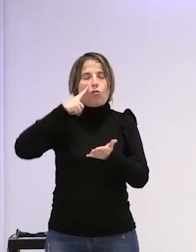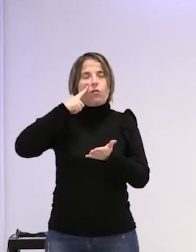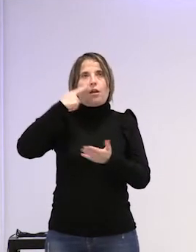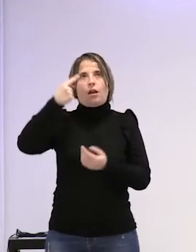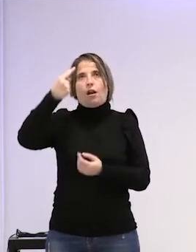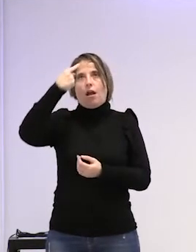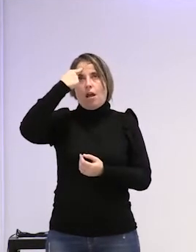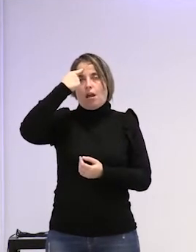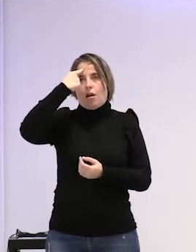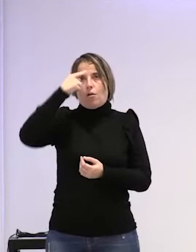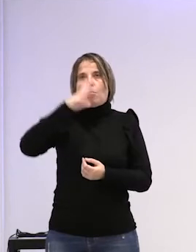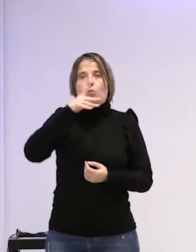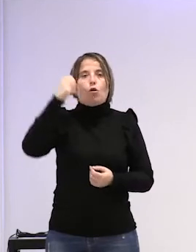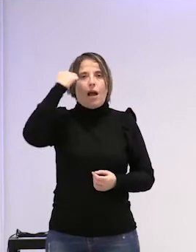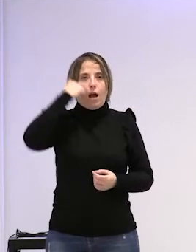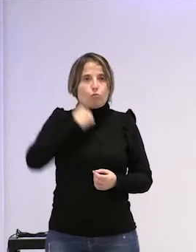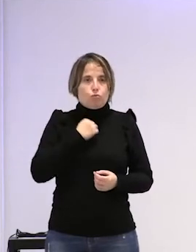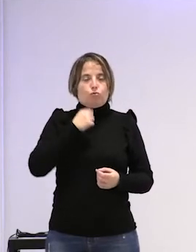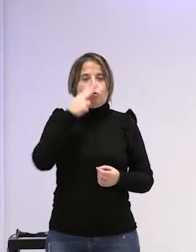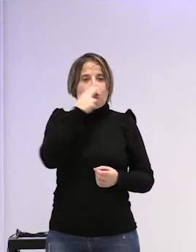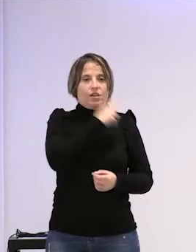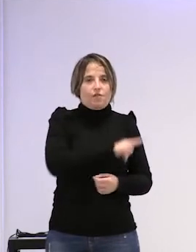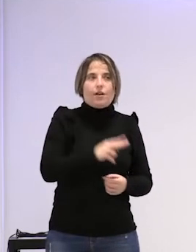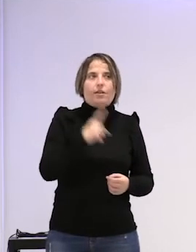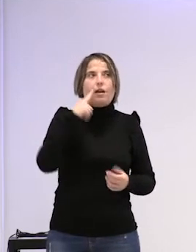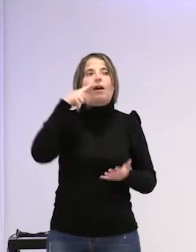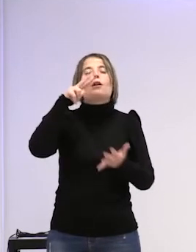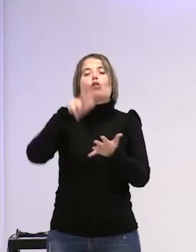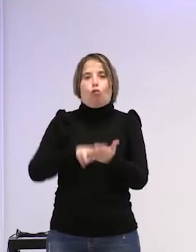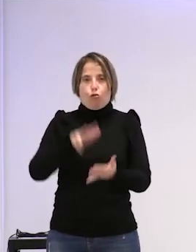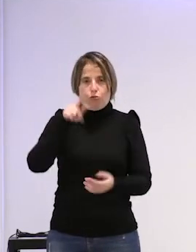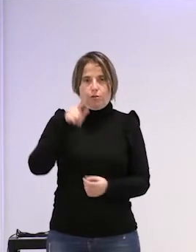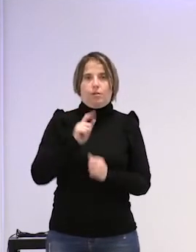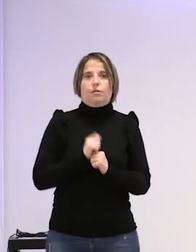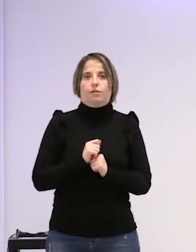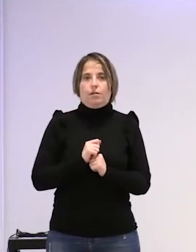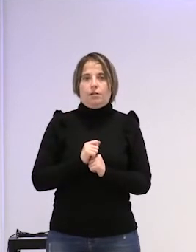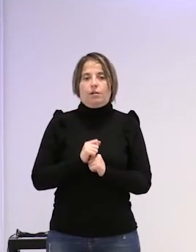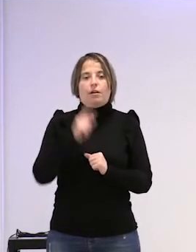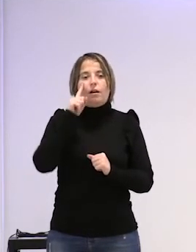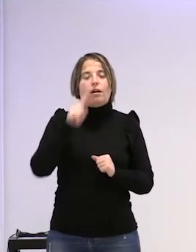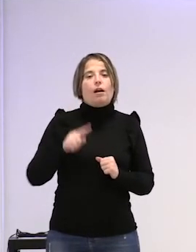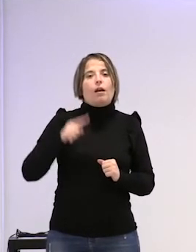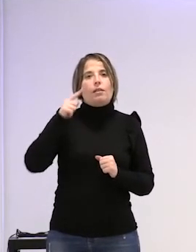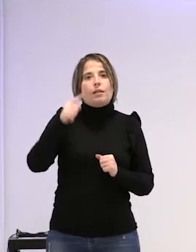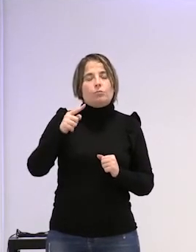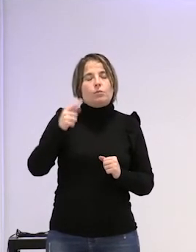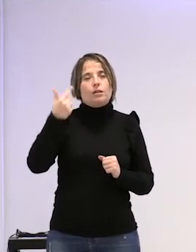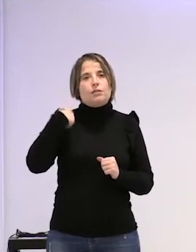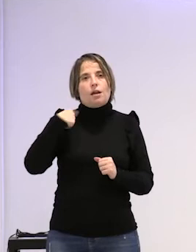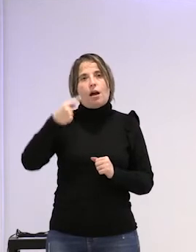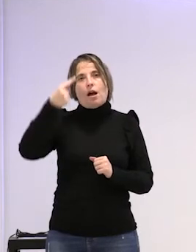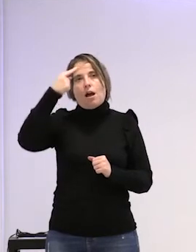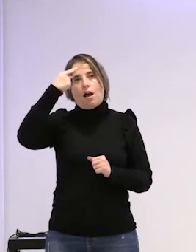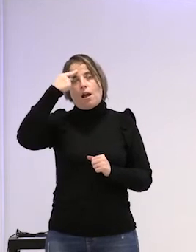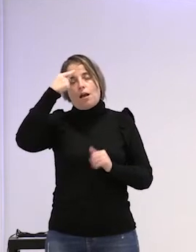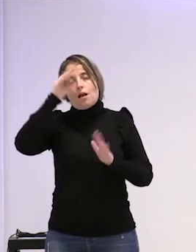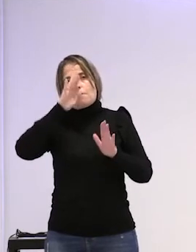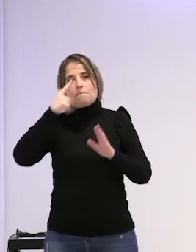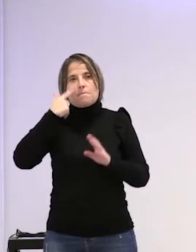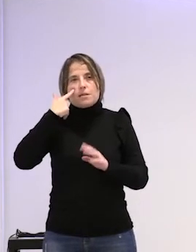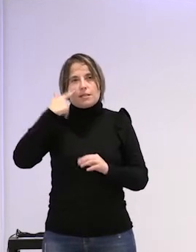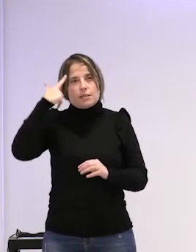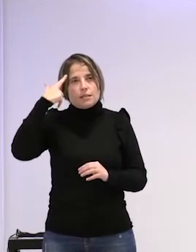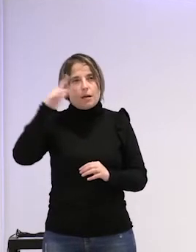porque un abuso sexual en la infancia es una experiencia reconocer la experiencia para poderla situar en otro lugar para poderte situar